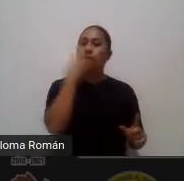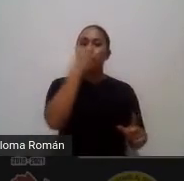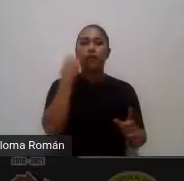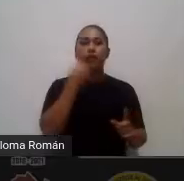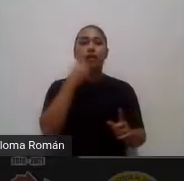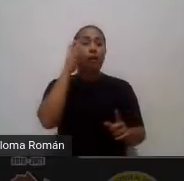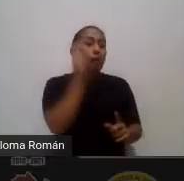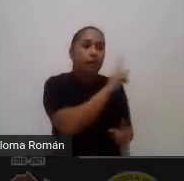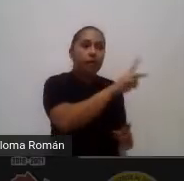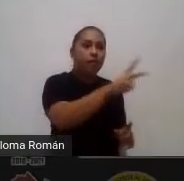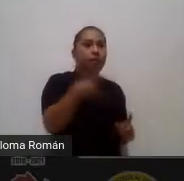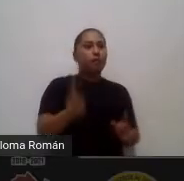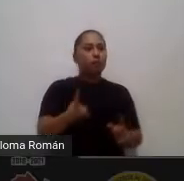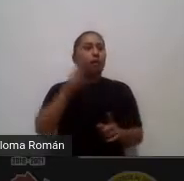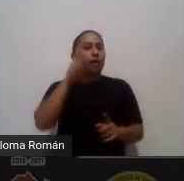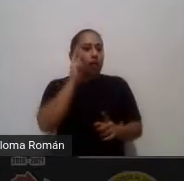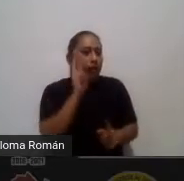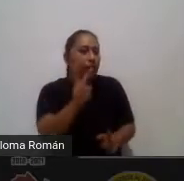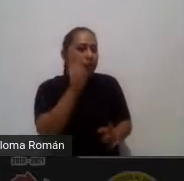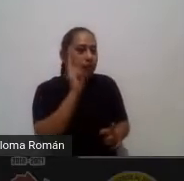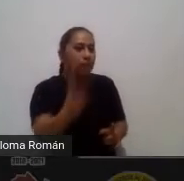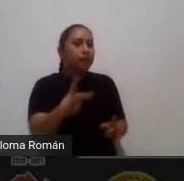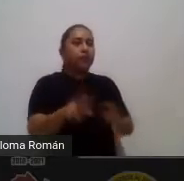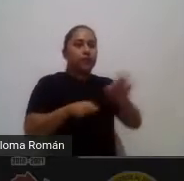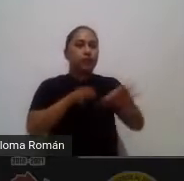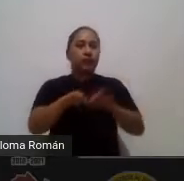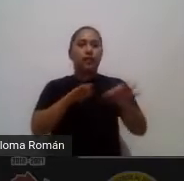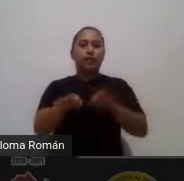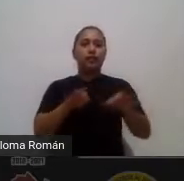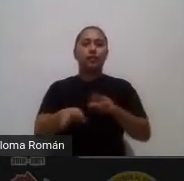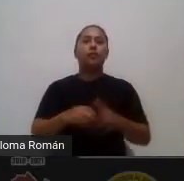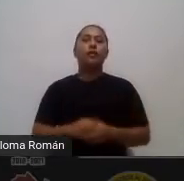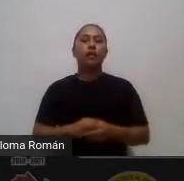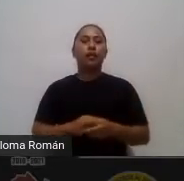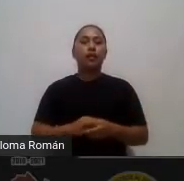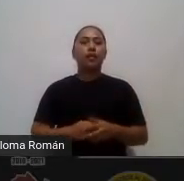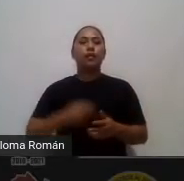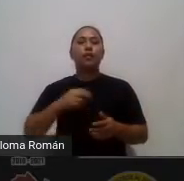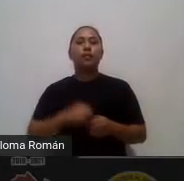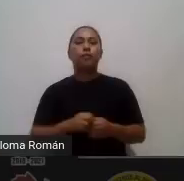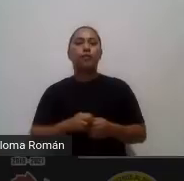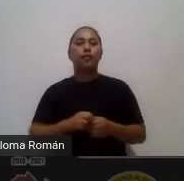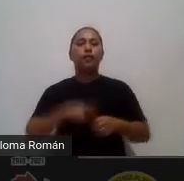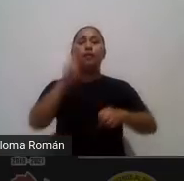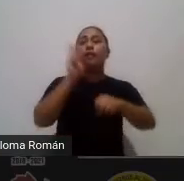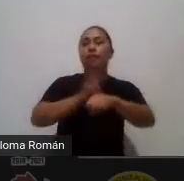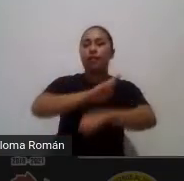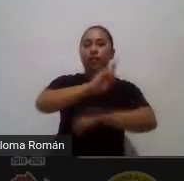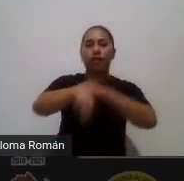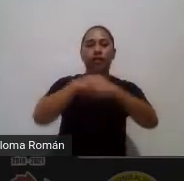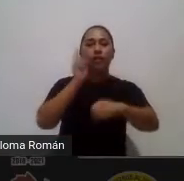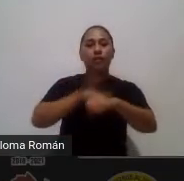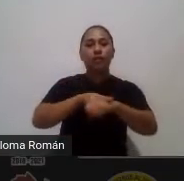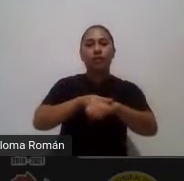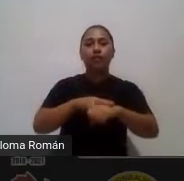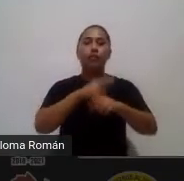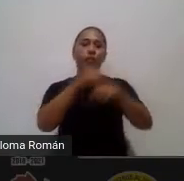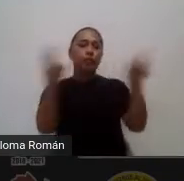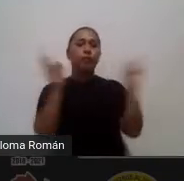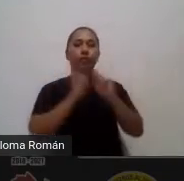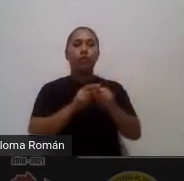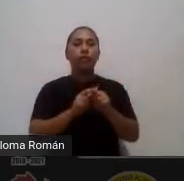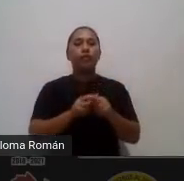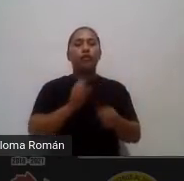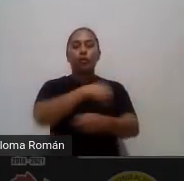tanto de cómo van fluyendo ok a partir de una experiencia natural o provocada de un fenómeno